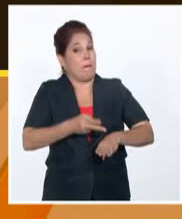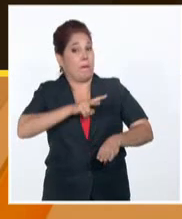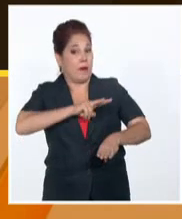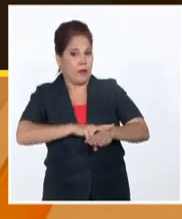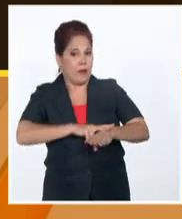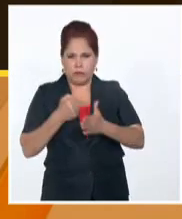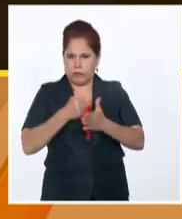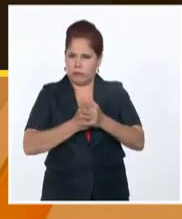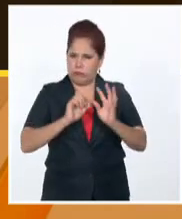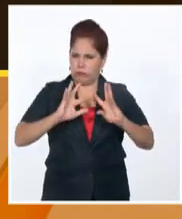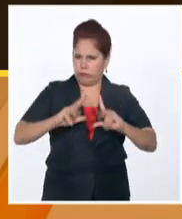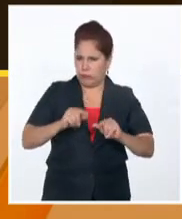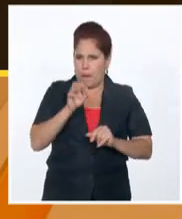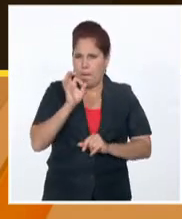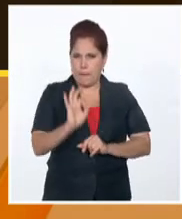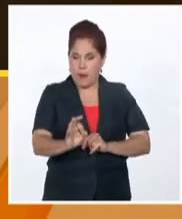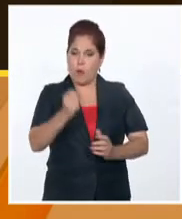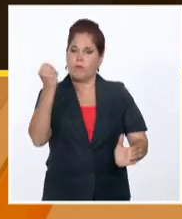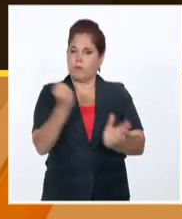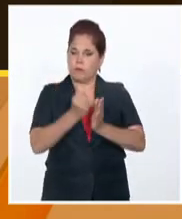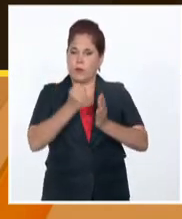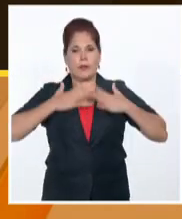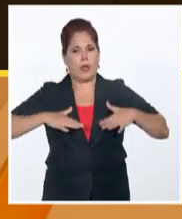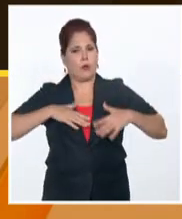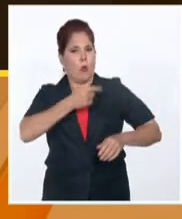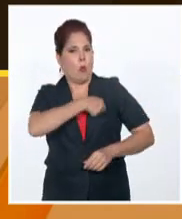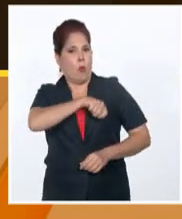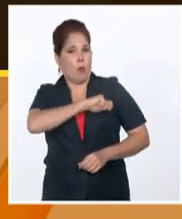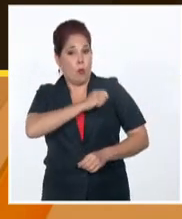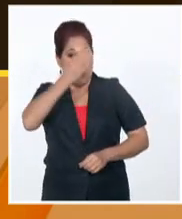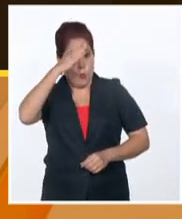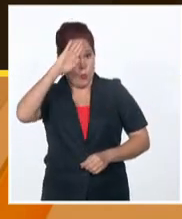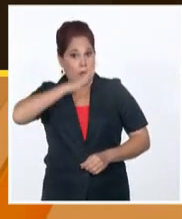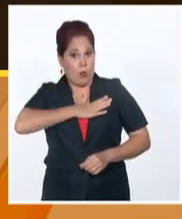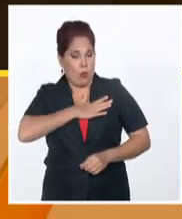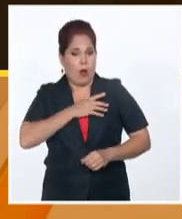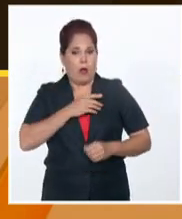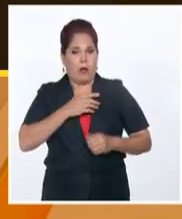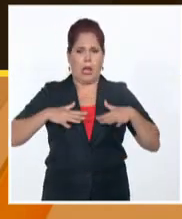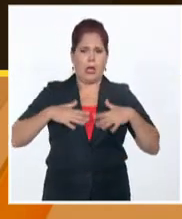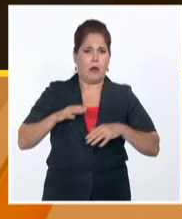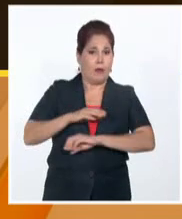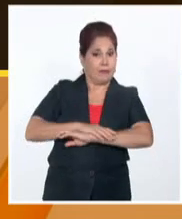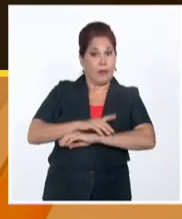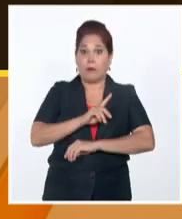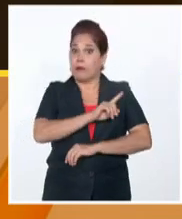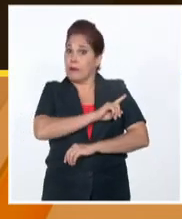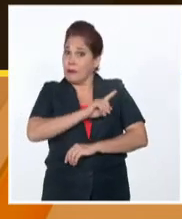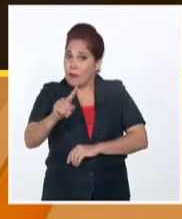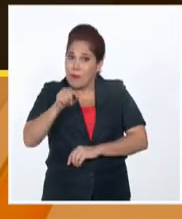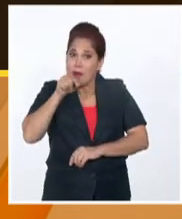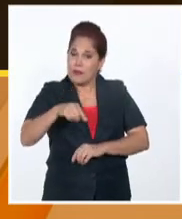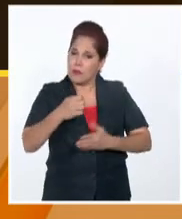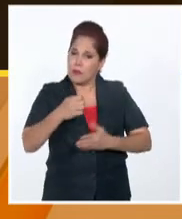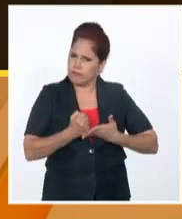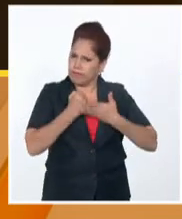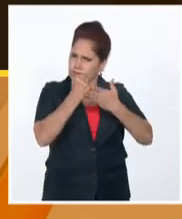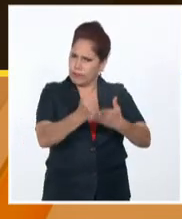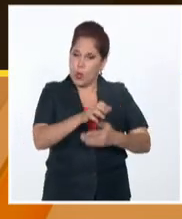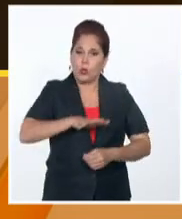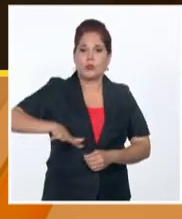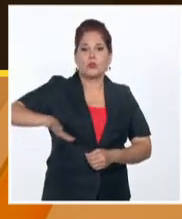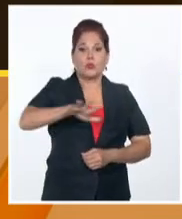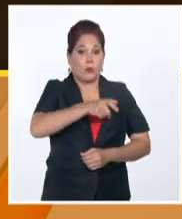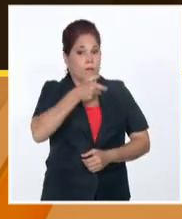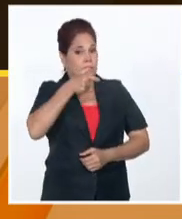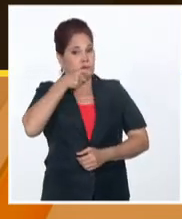enfrentar el delito y garantizar la tranquilidad ciudadana no están de brazos cruzados y su aporte deja huellas en todos los frentes de batalla